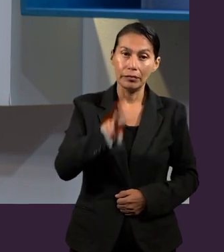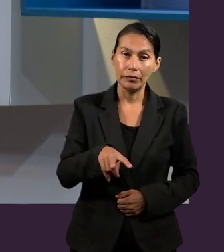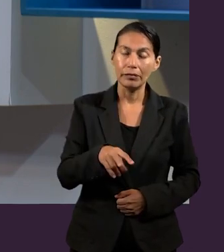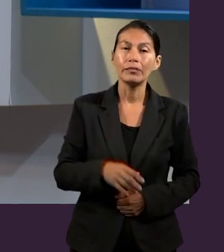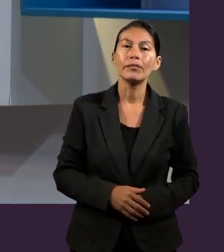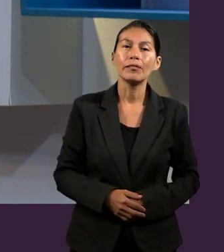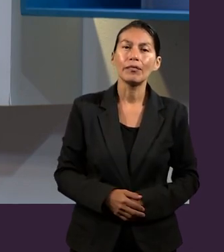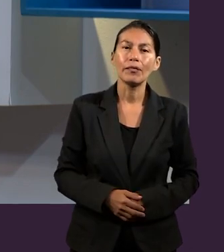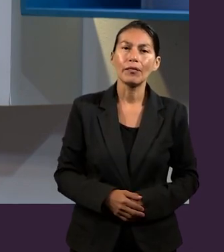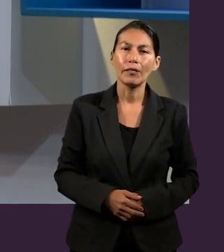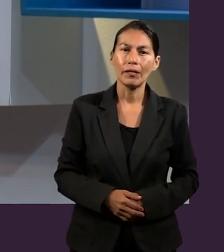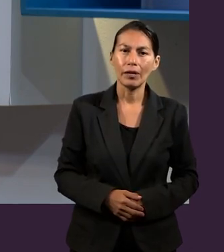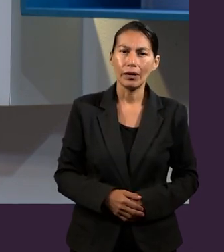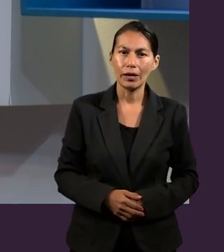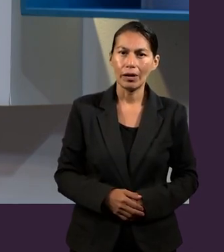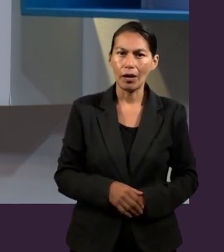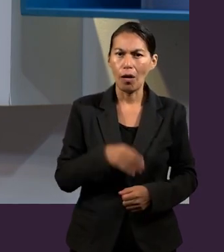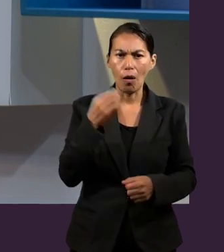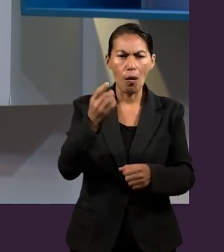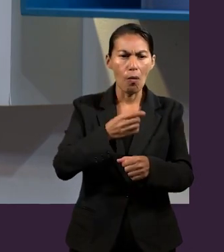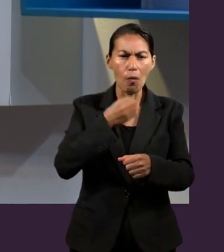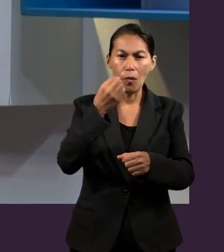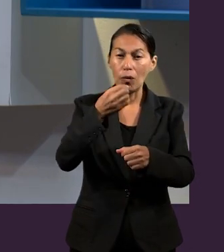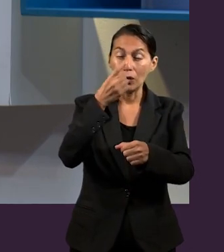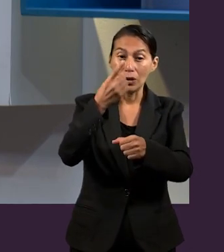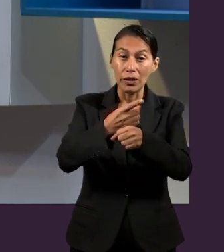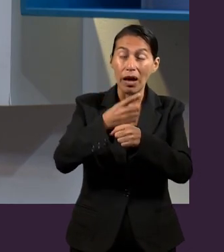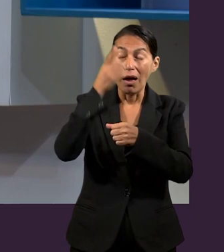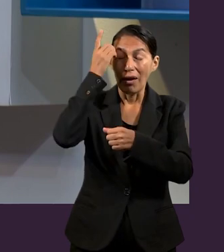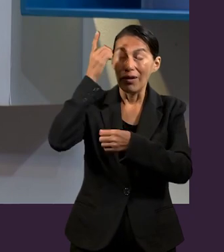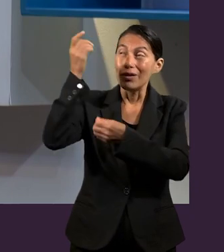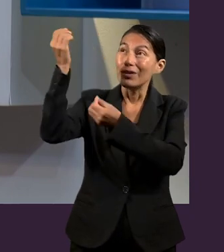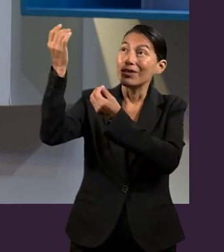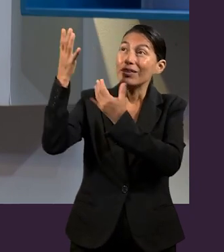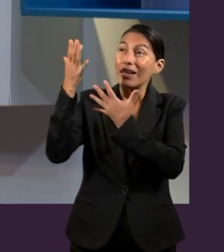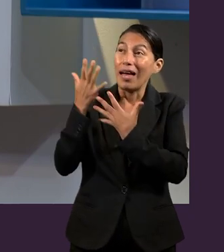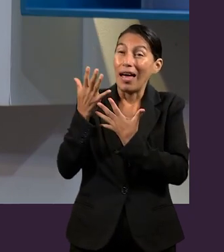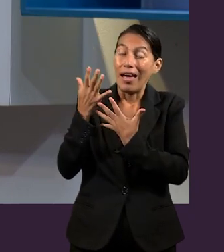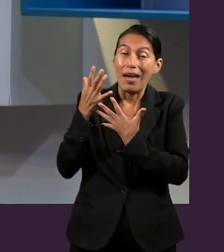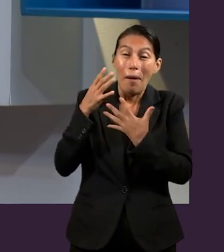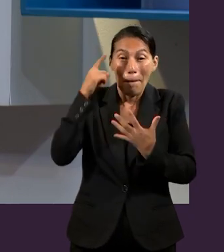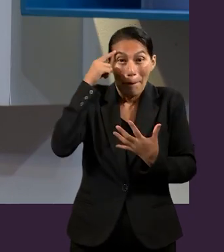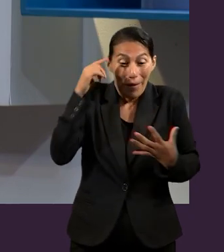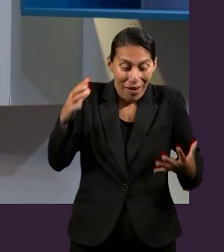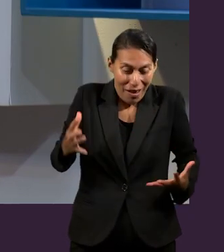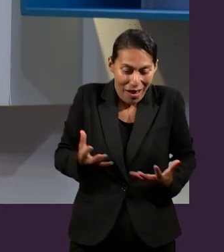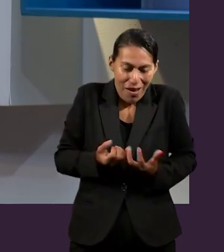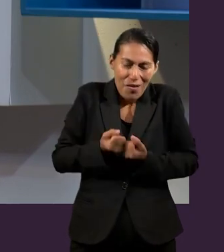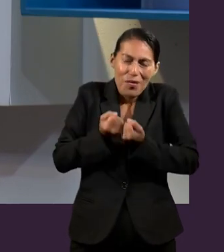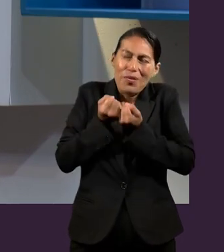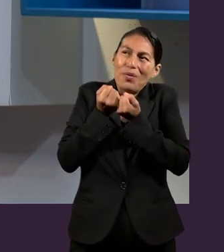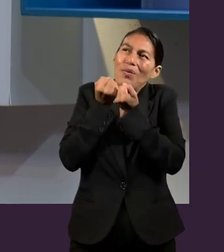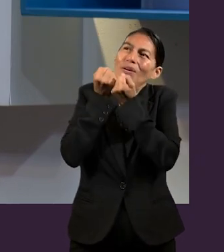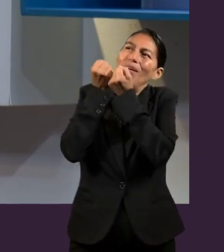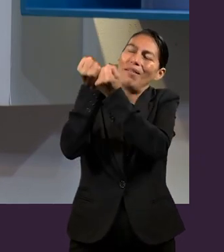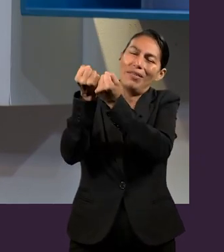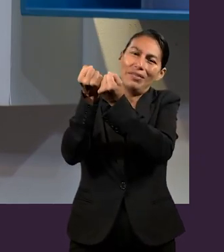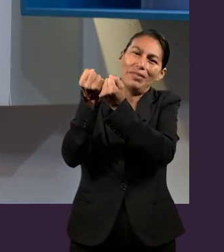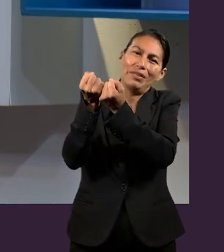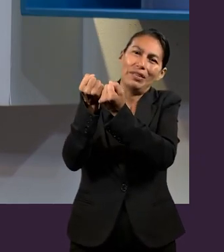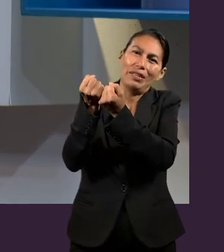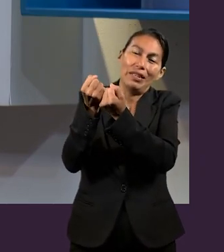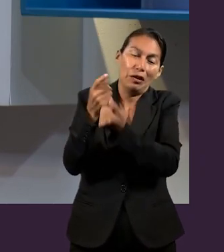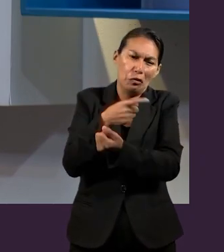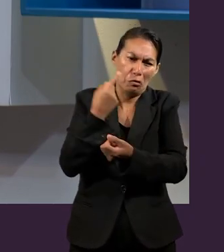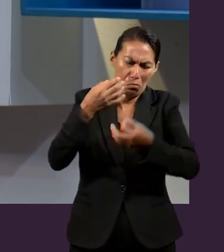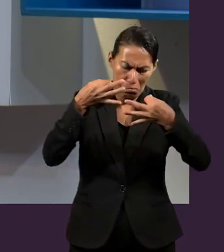oportunidad que Dios nos da de ser rescatados y de encontrarnos en